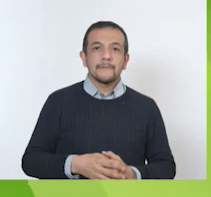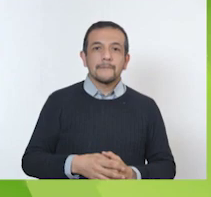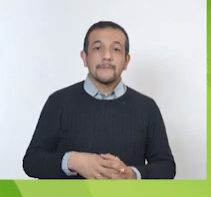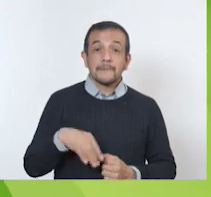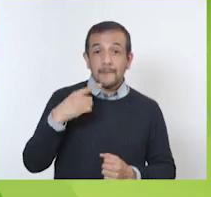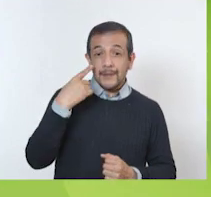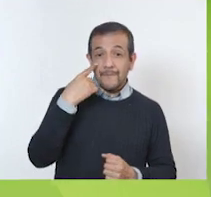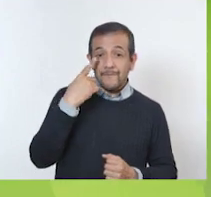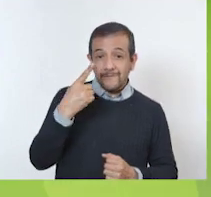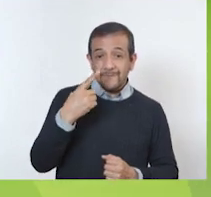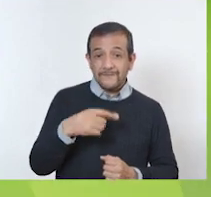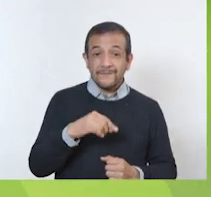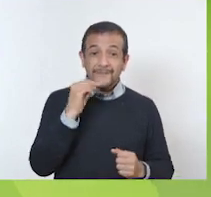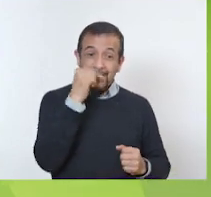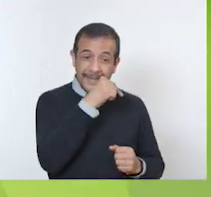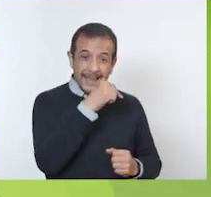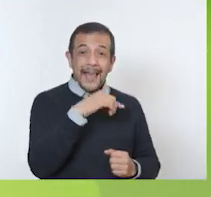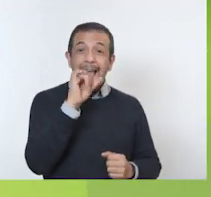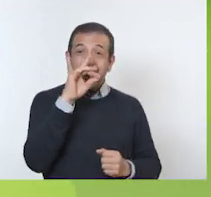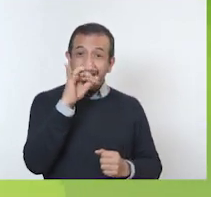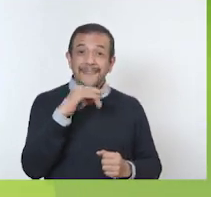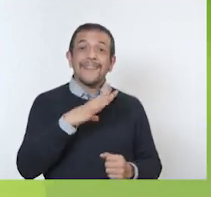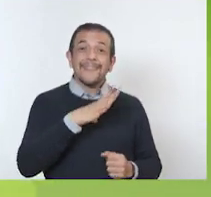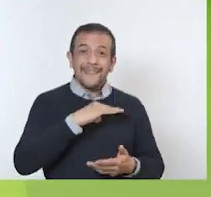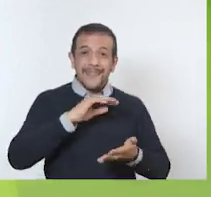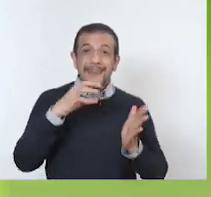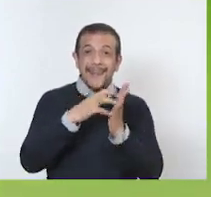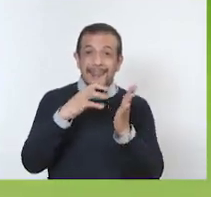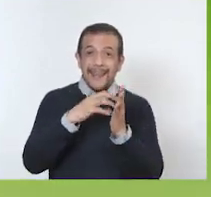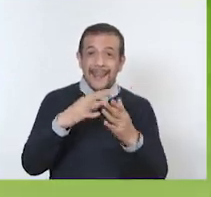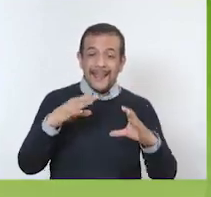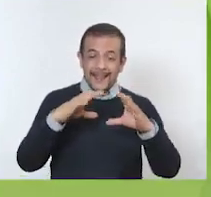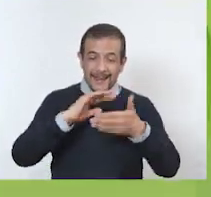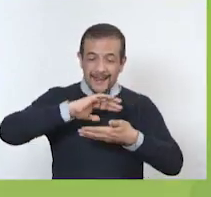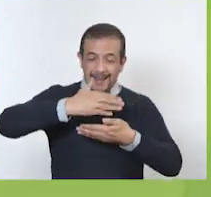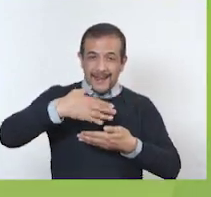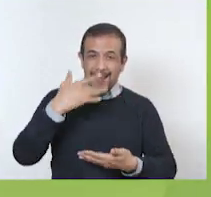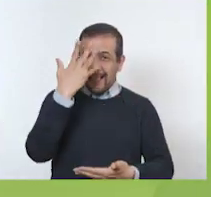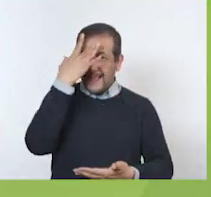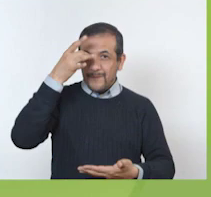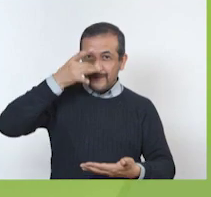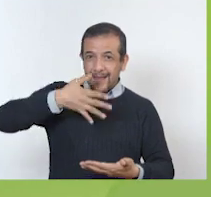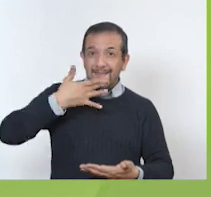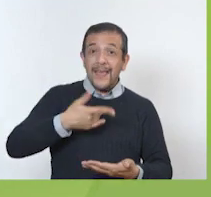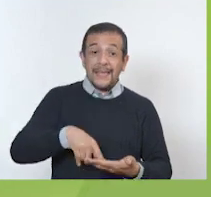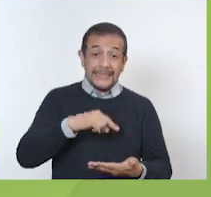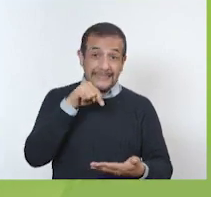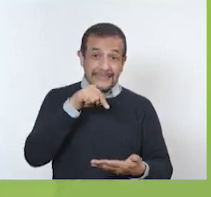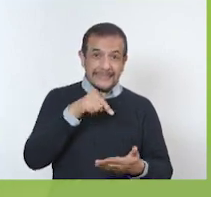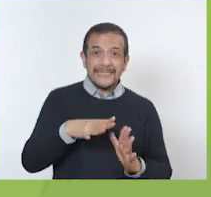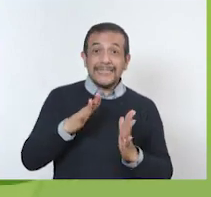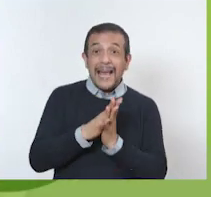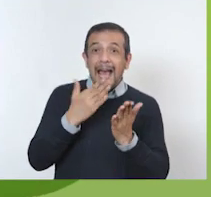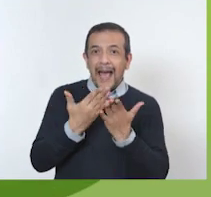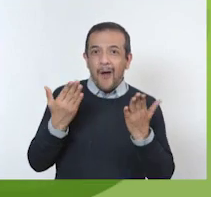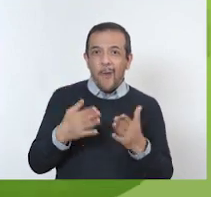¡Miren! Adelita tiene el cofre mágico. Eso significa que es hora de una nueva misión. ¡Sí, sí!